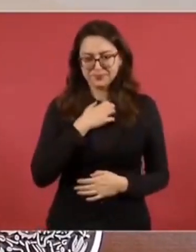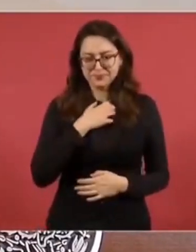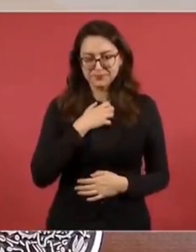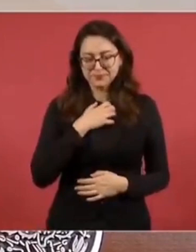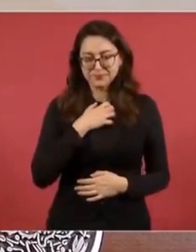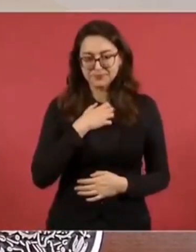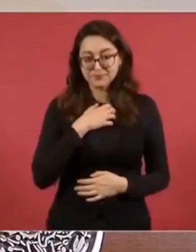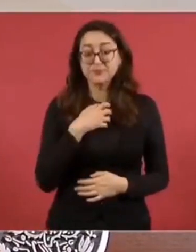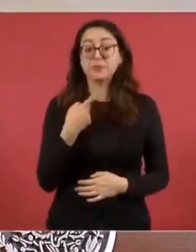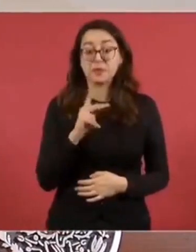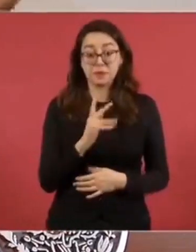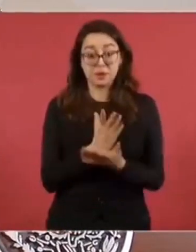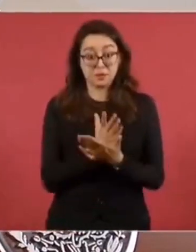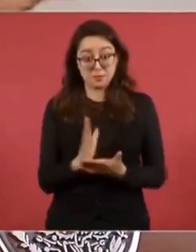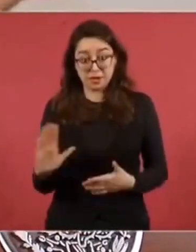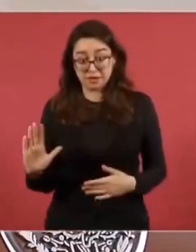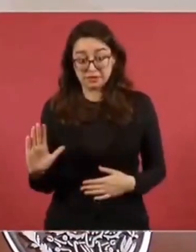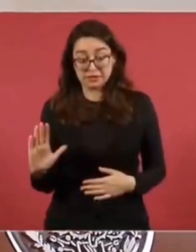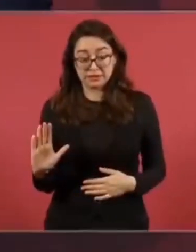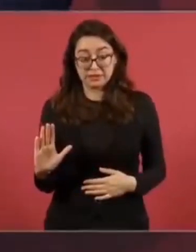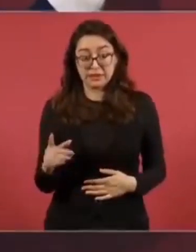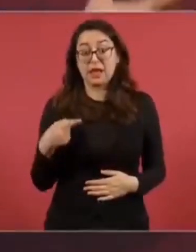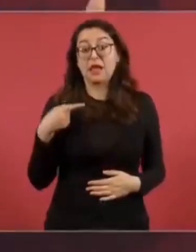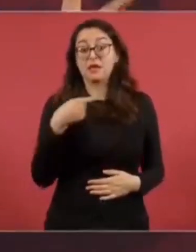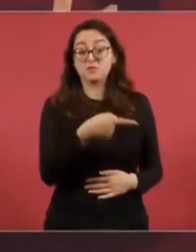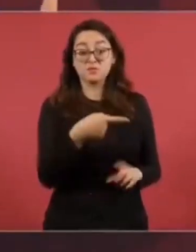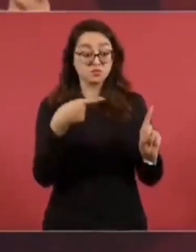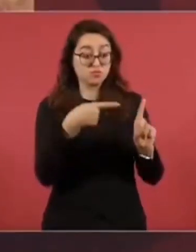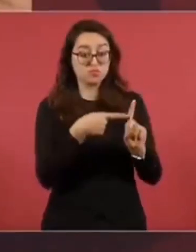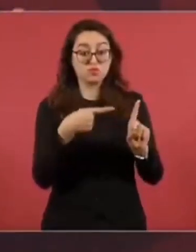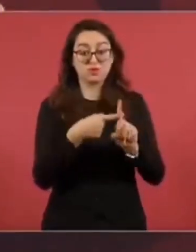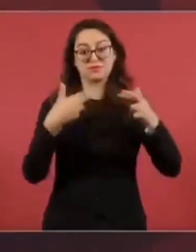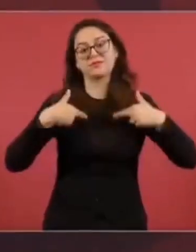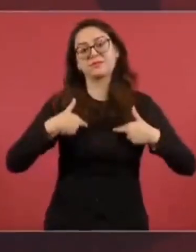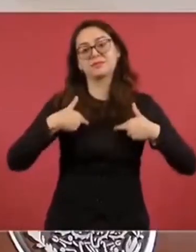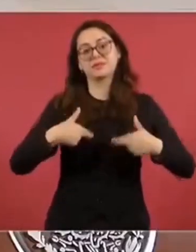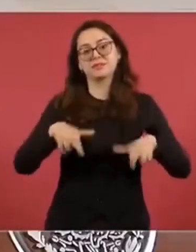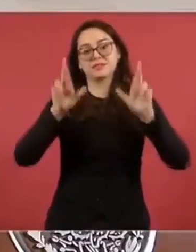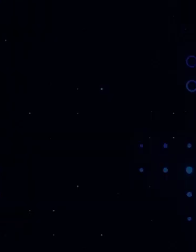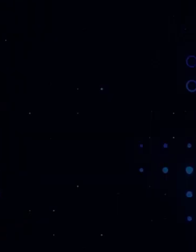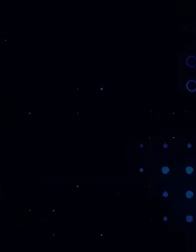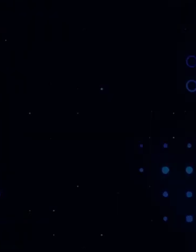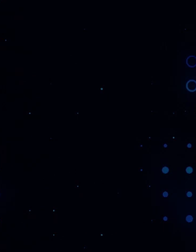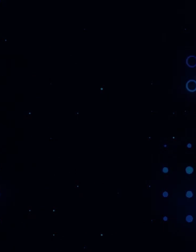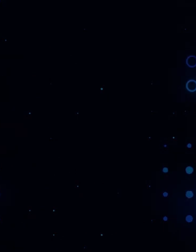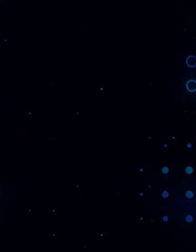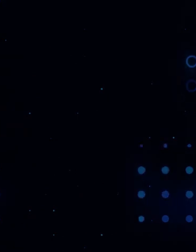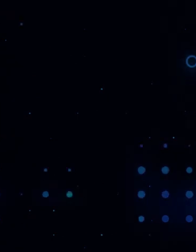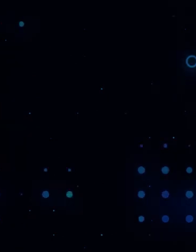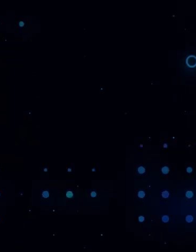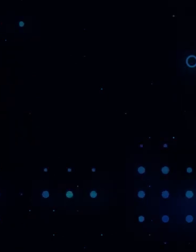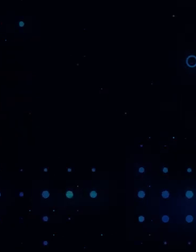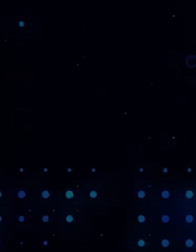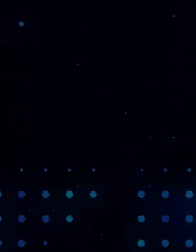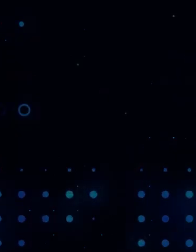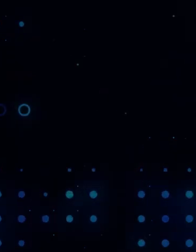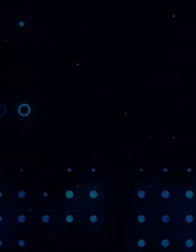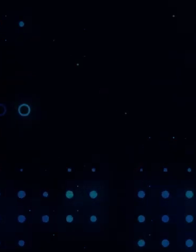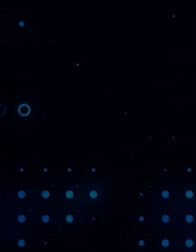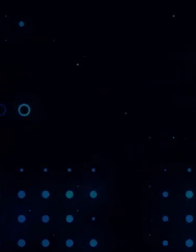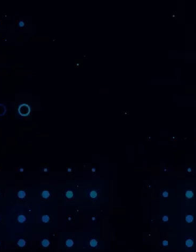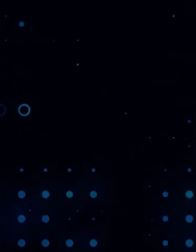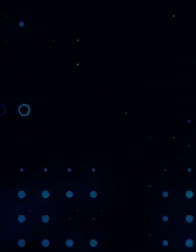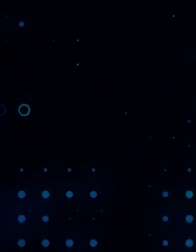pero además es la representante del New York Times. matter deowanie de la vivienda con en